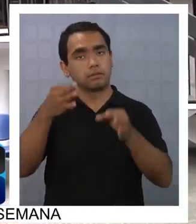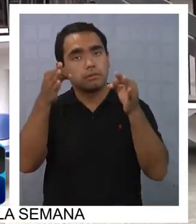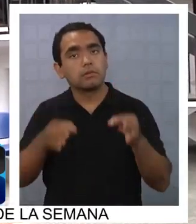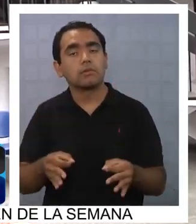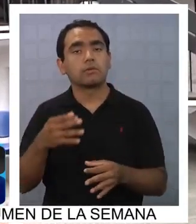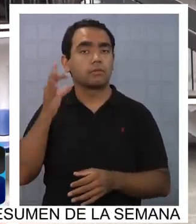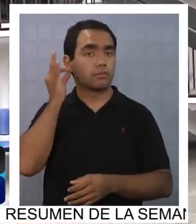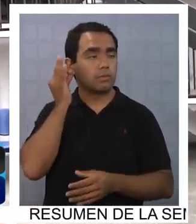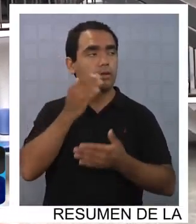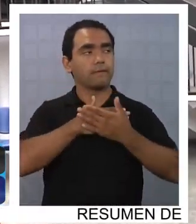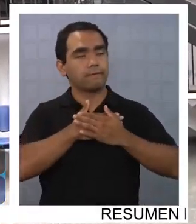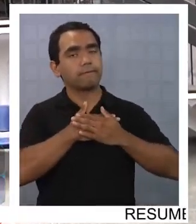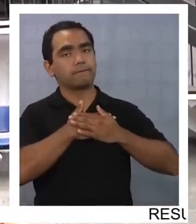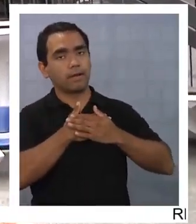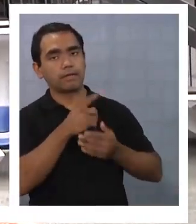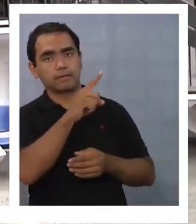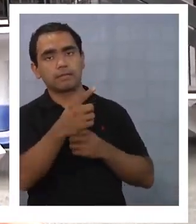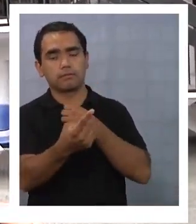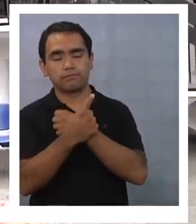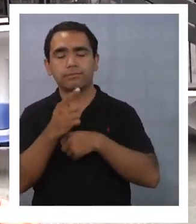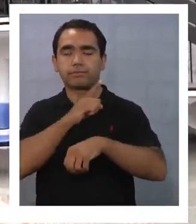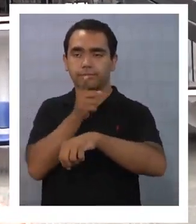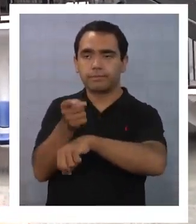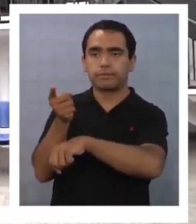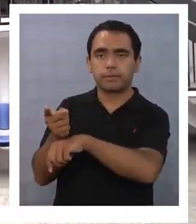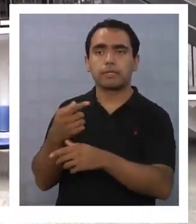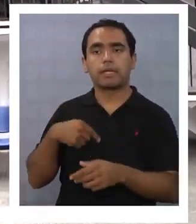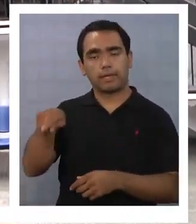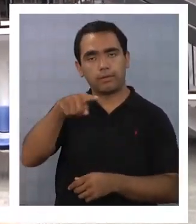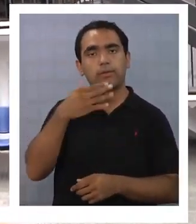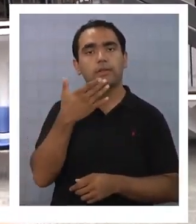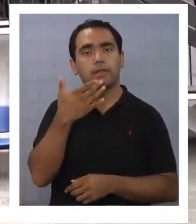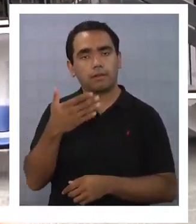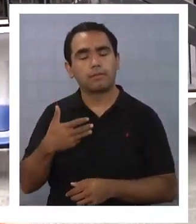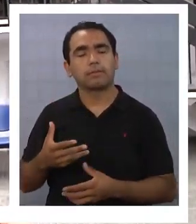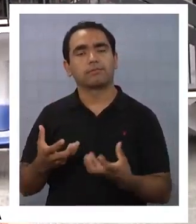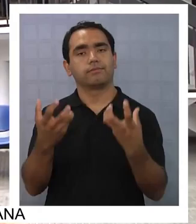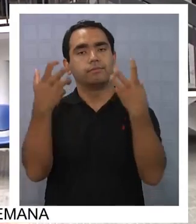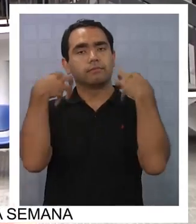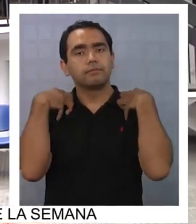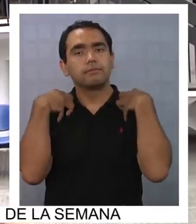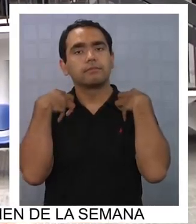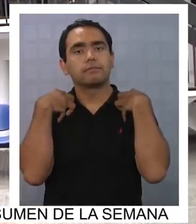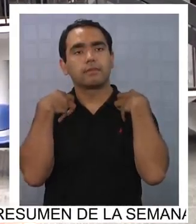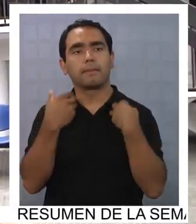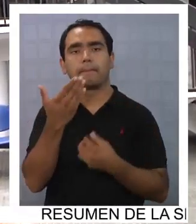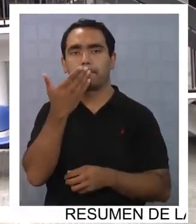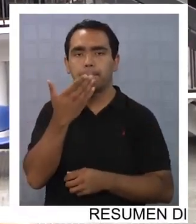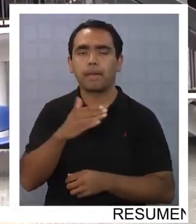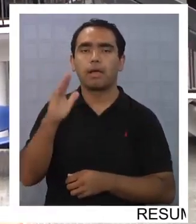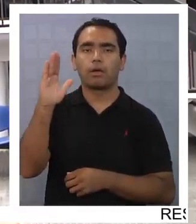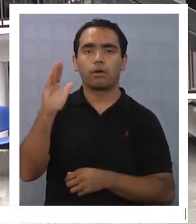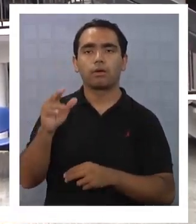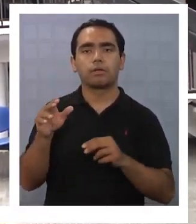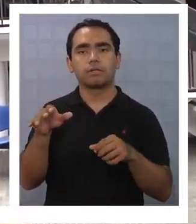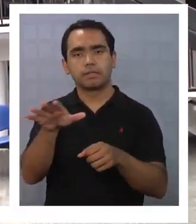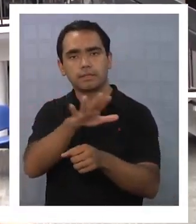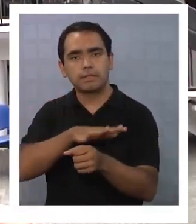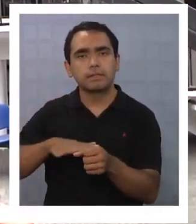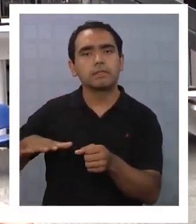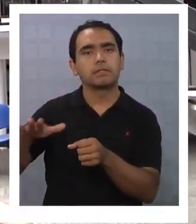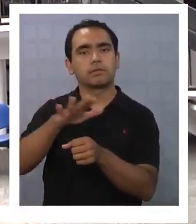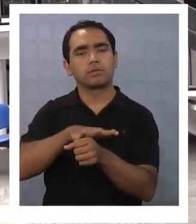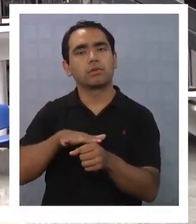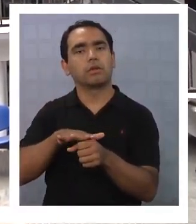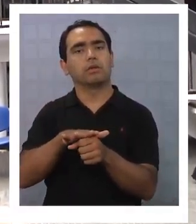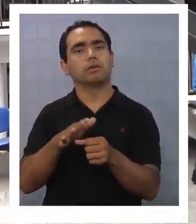la presidenta Bachelet, y por lo tanto ellos también asumen compromisos en torno a mejorar la situación de seguridad pública